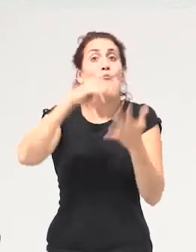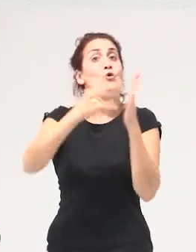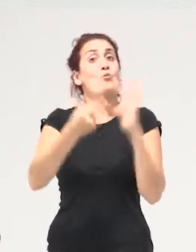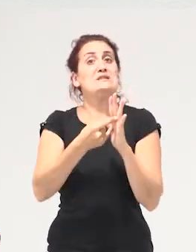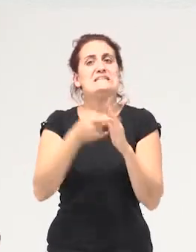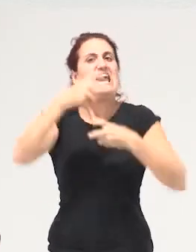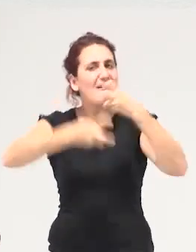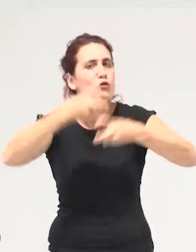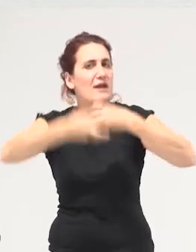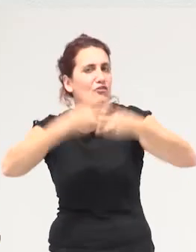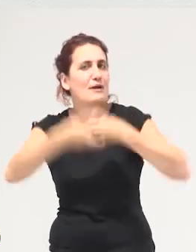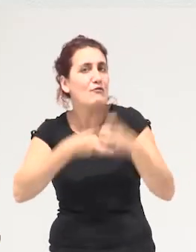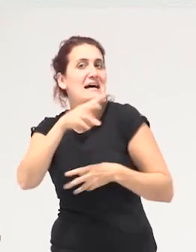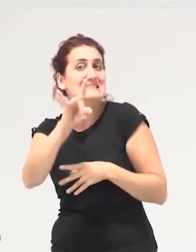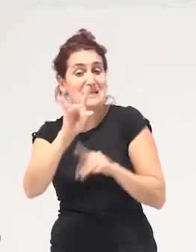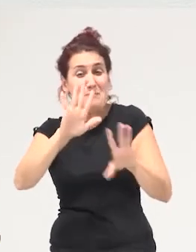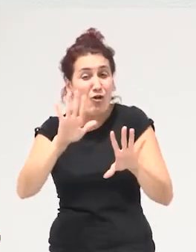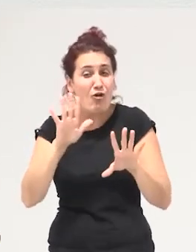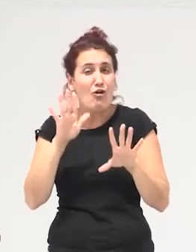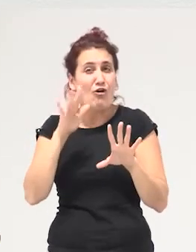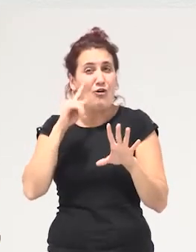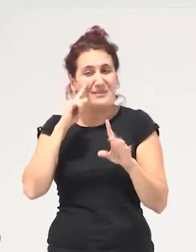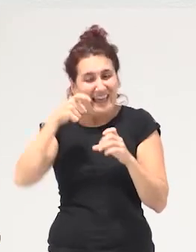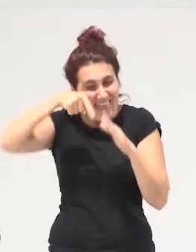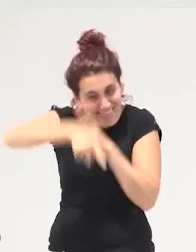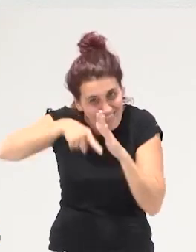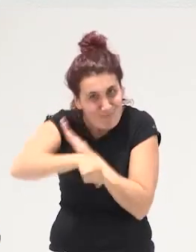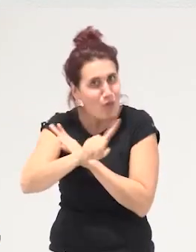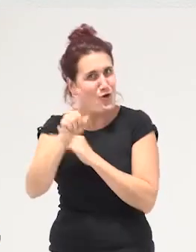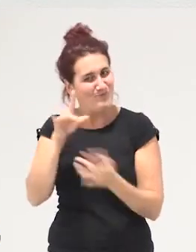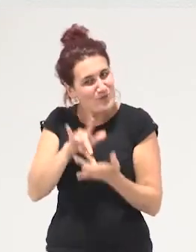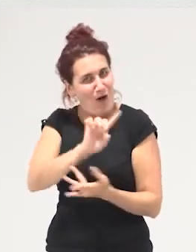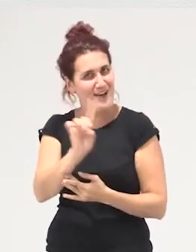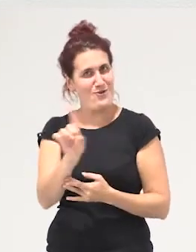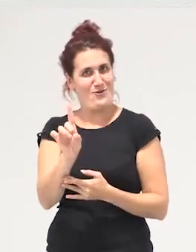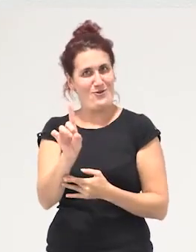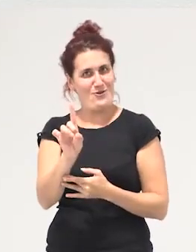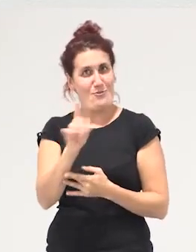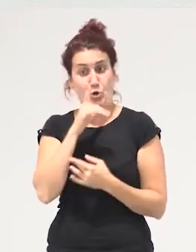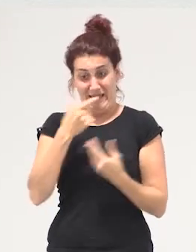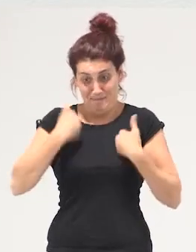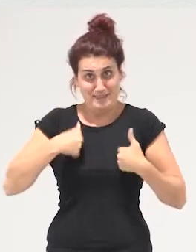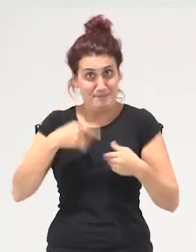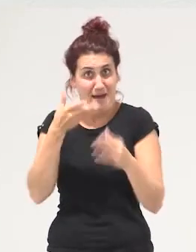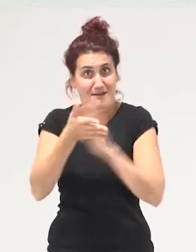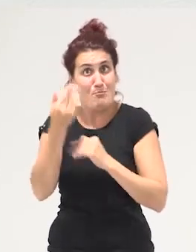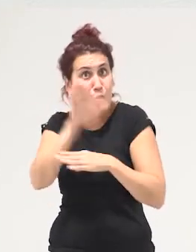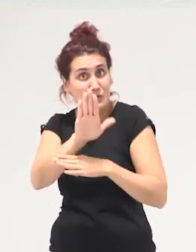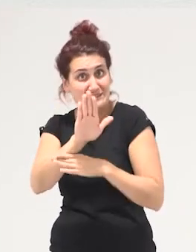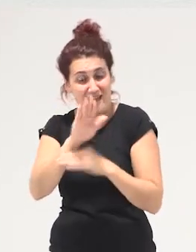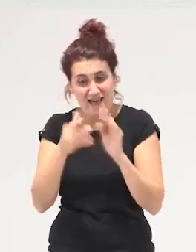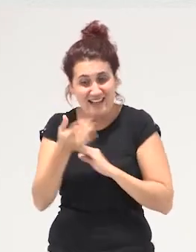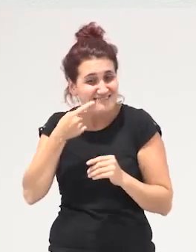o sea propuestas que no dan al hueso duro al meollo del asunto porque en sí misma porque nada en sí